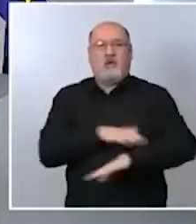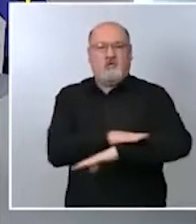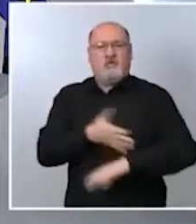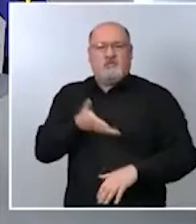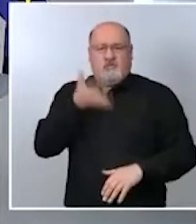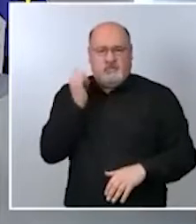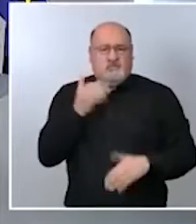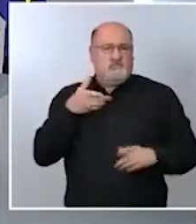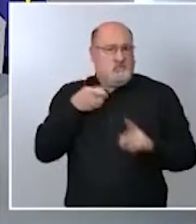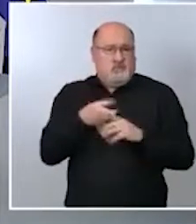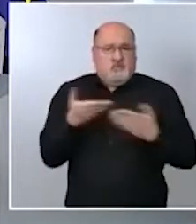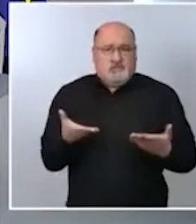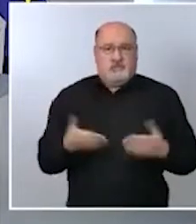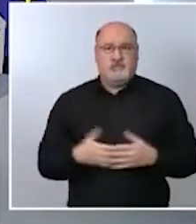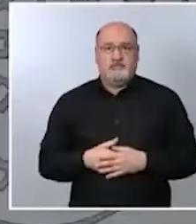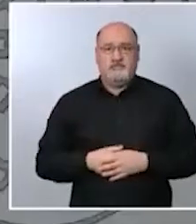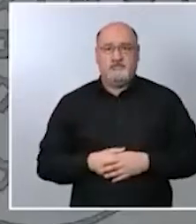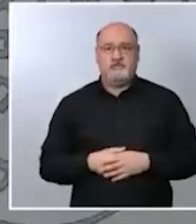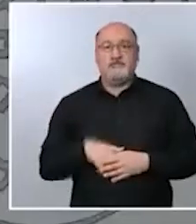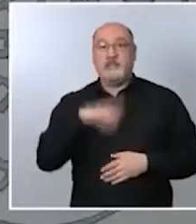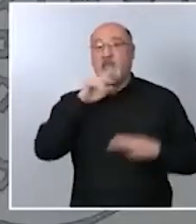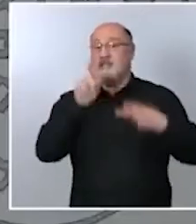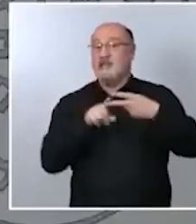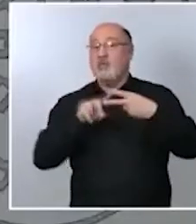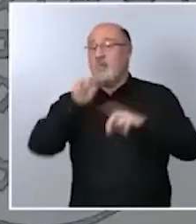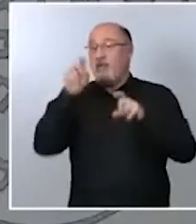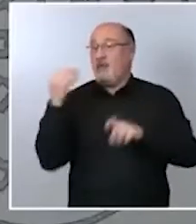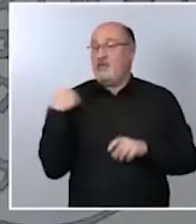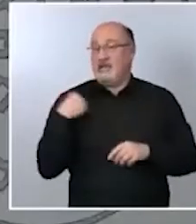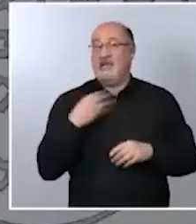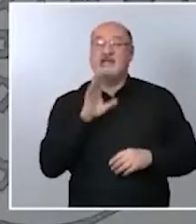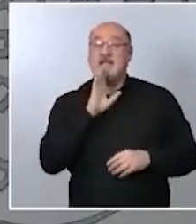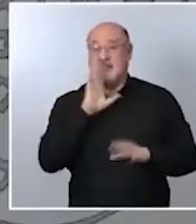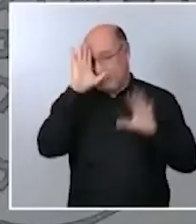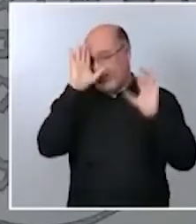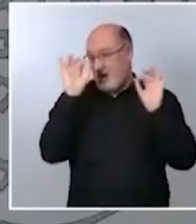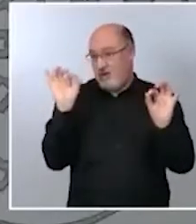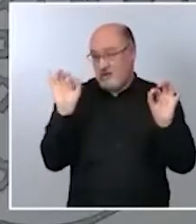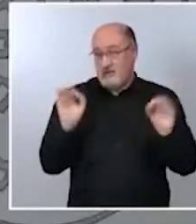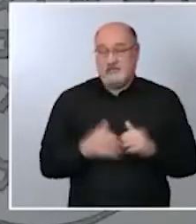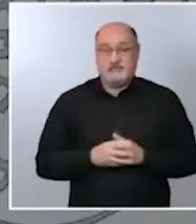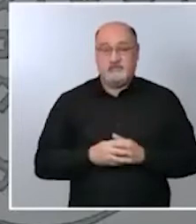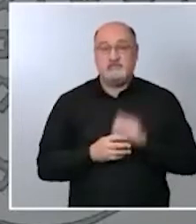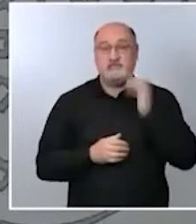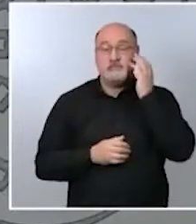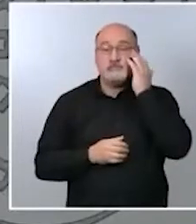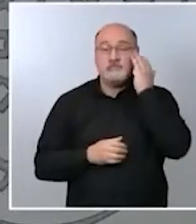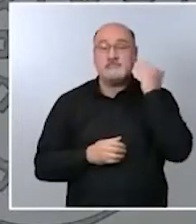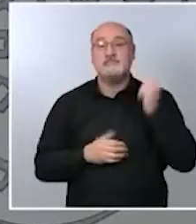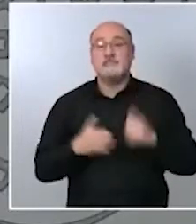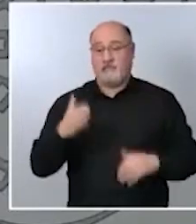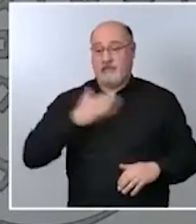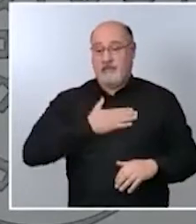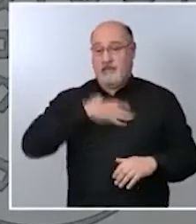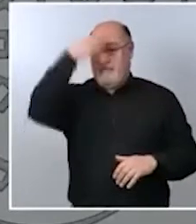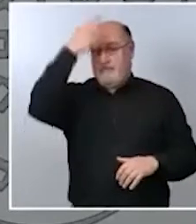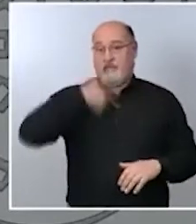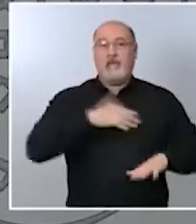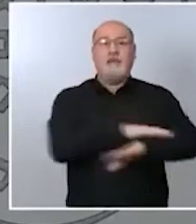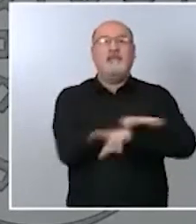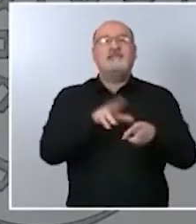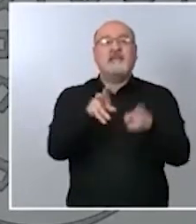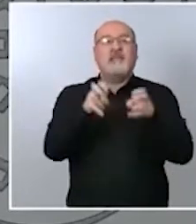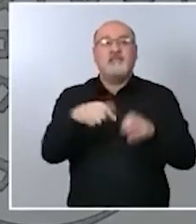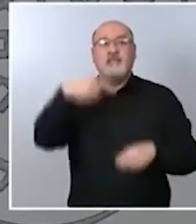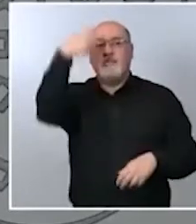relación con la segunda pregunta decirle que evidentemente a mí como ministra de hacienda y